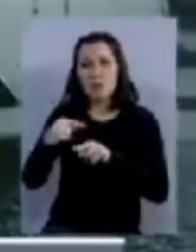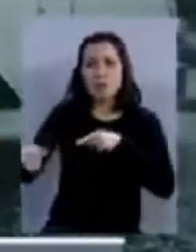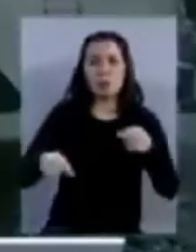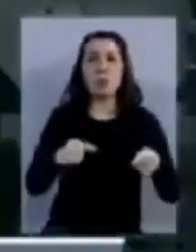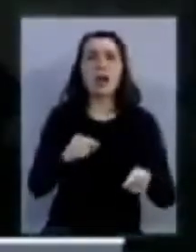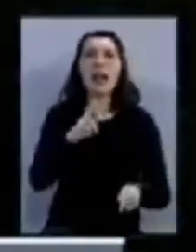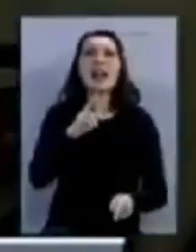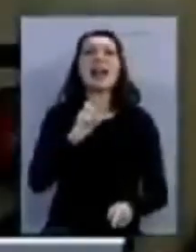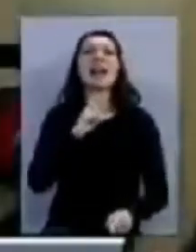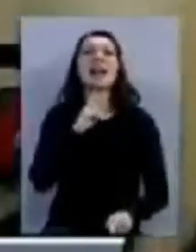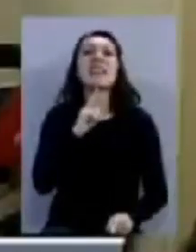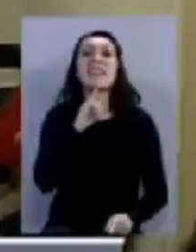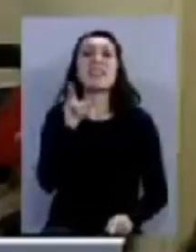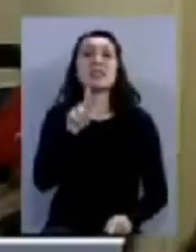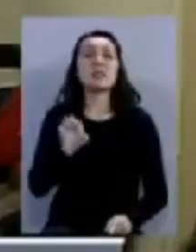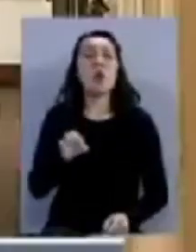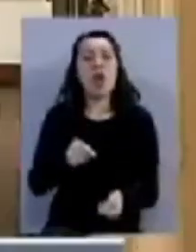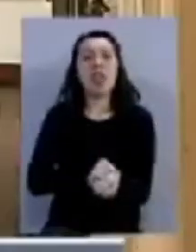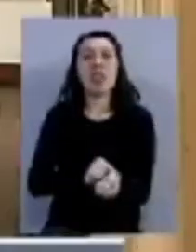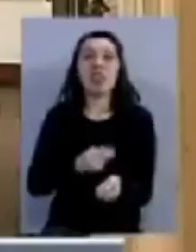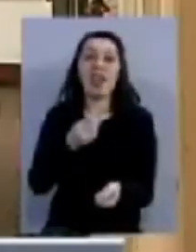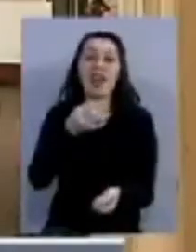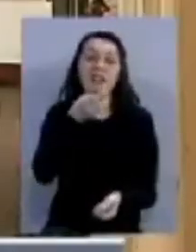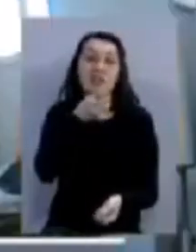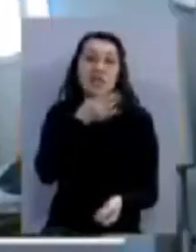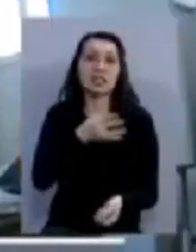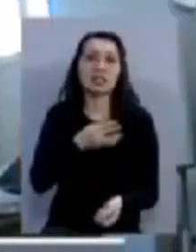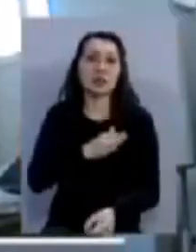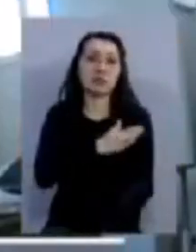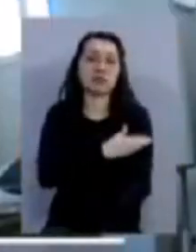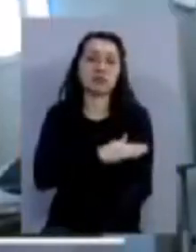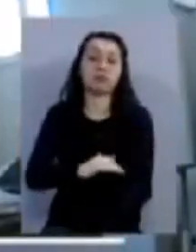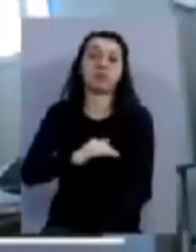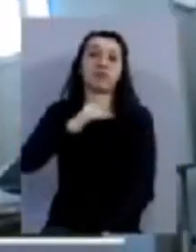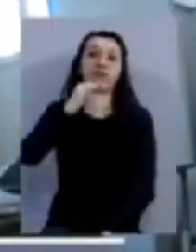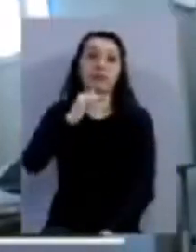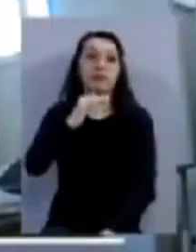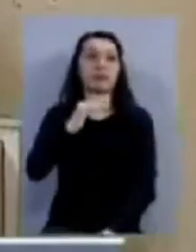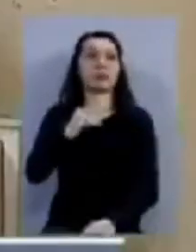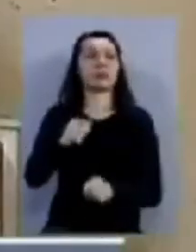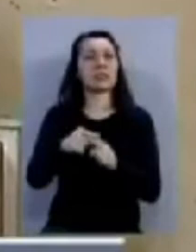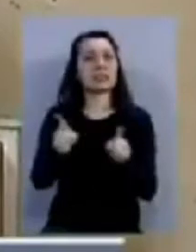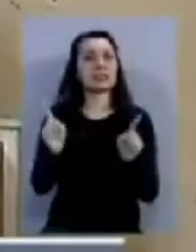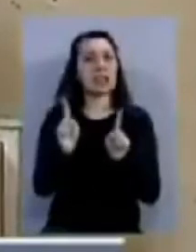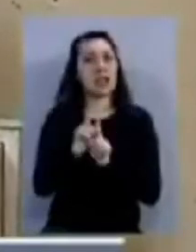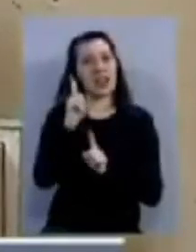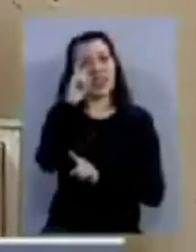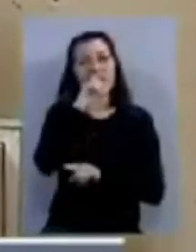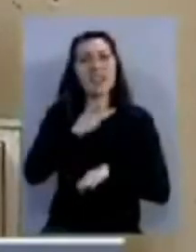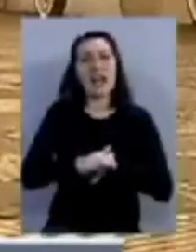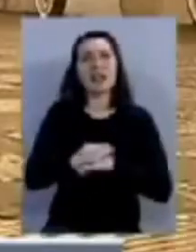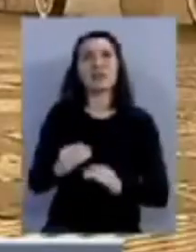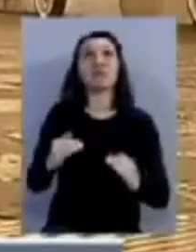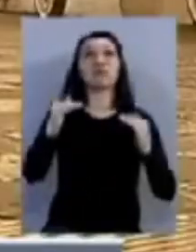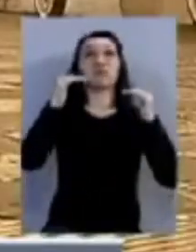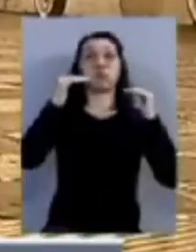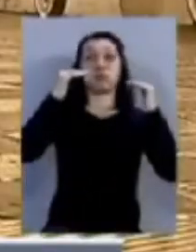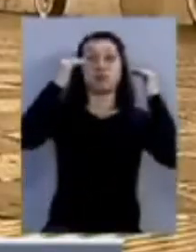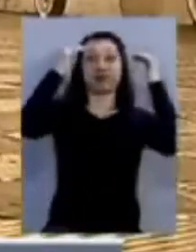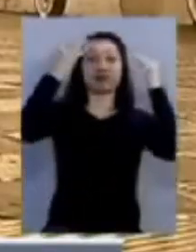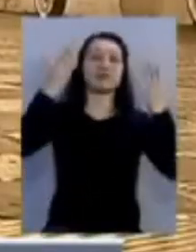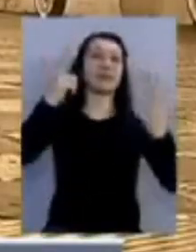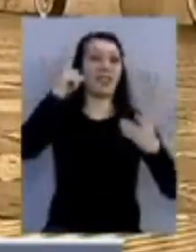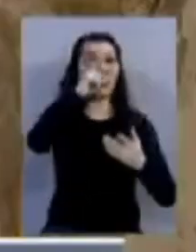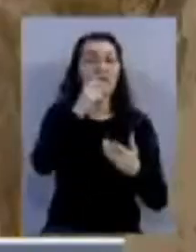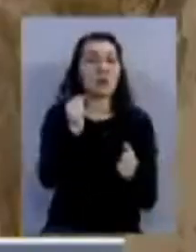raquitismo. Hoy con diabetes, hipertensión. Las salas altas son difíciles de calefaccionar. Los pasillos